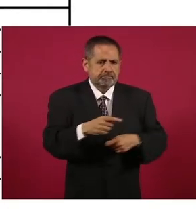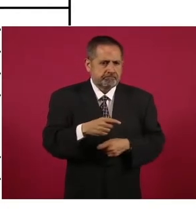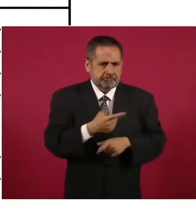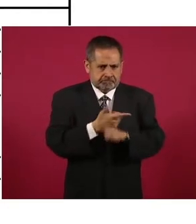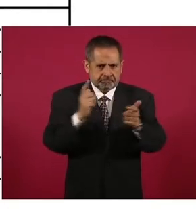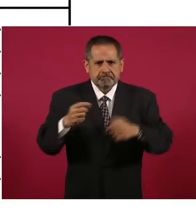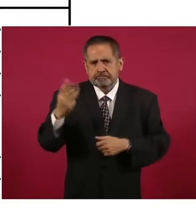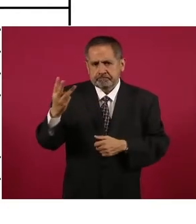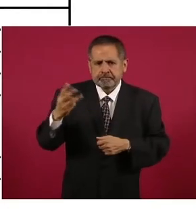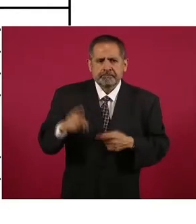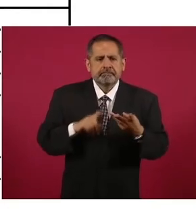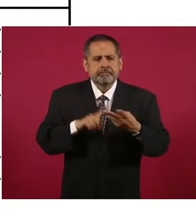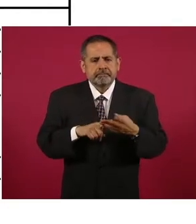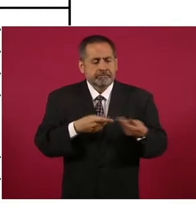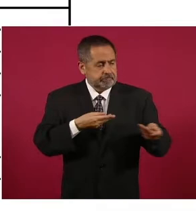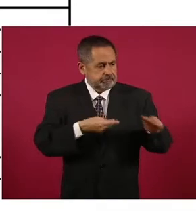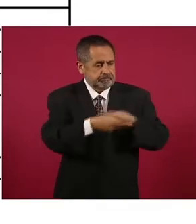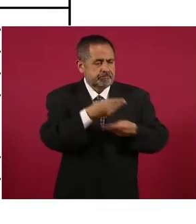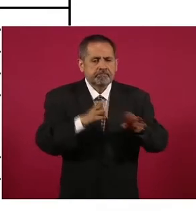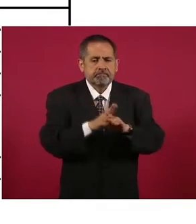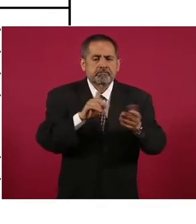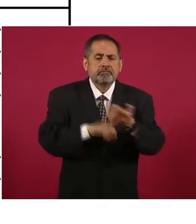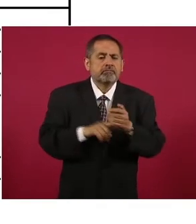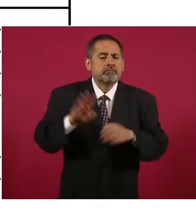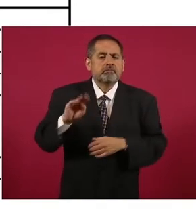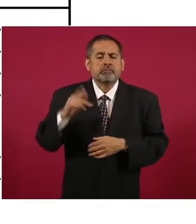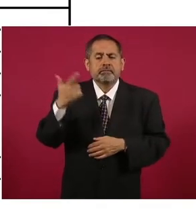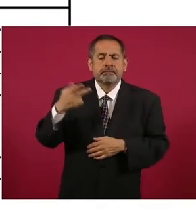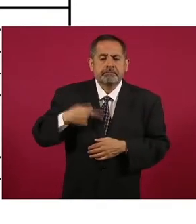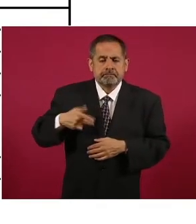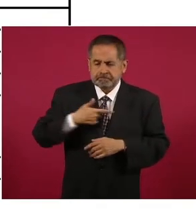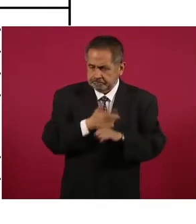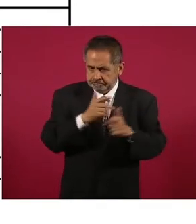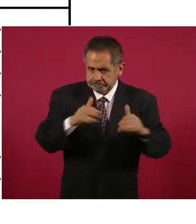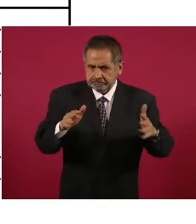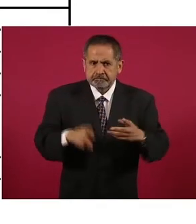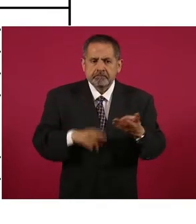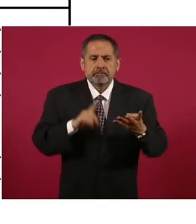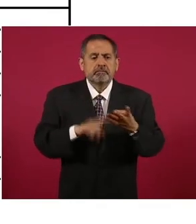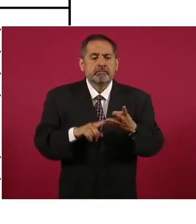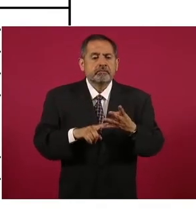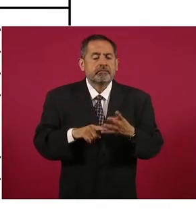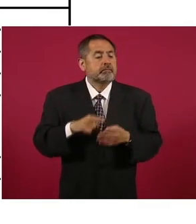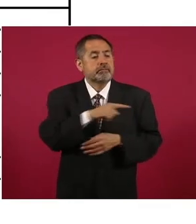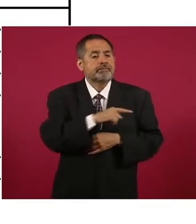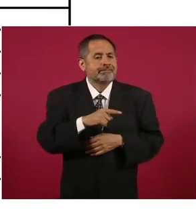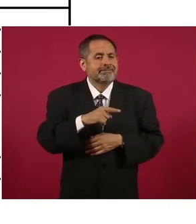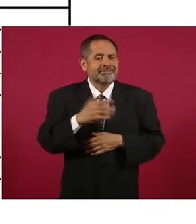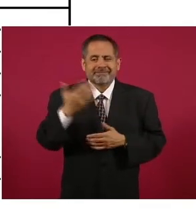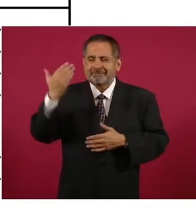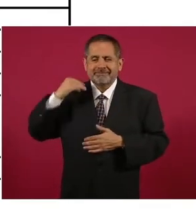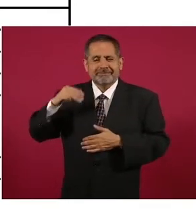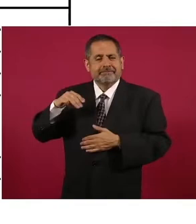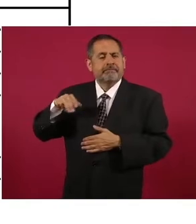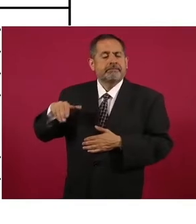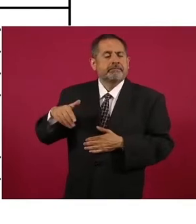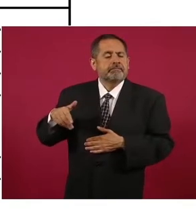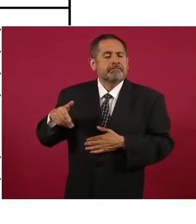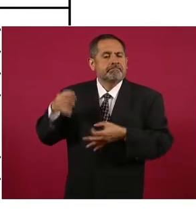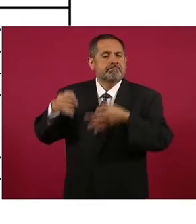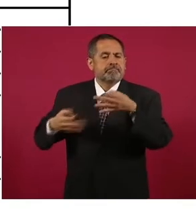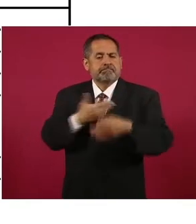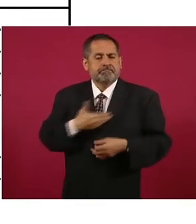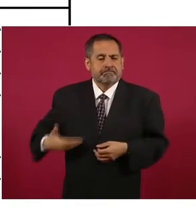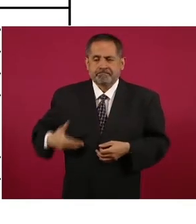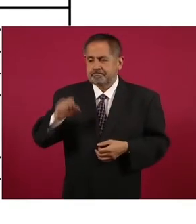de cambio de medidas cautelares 97, las personas que fueron visitadas por el ministro presidente en Santa